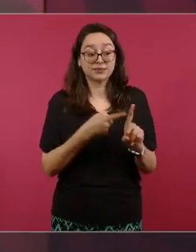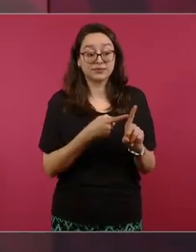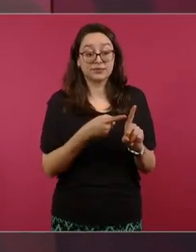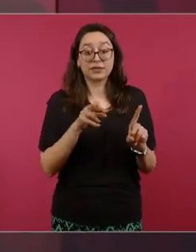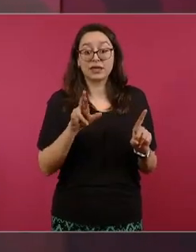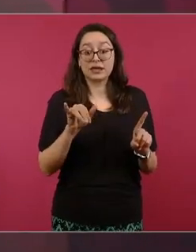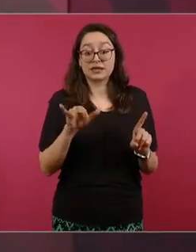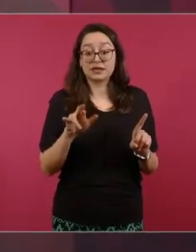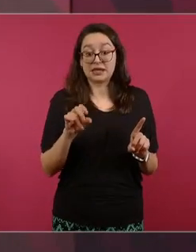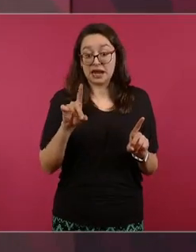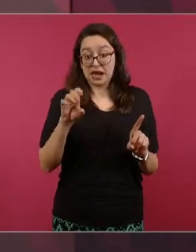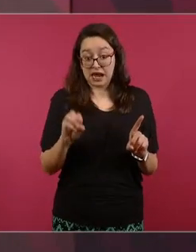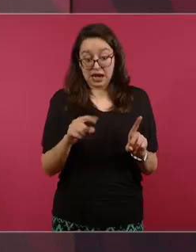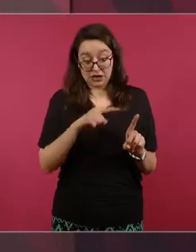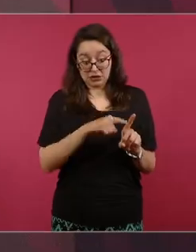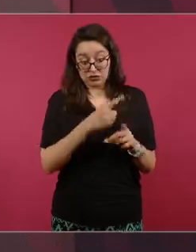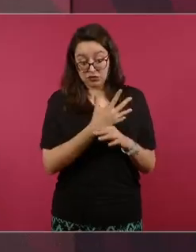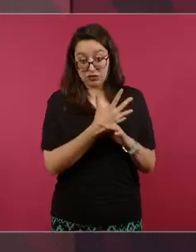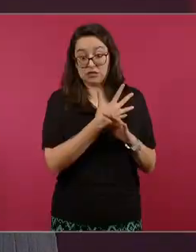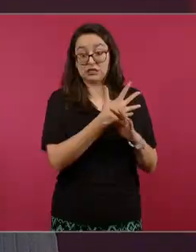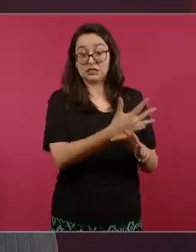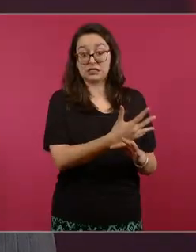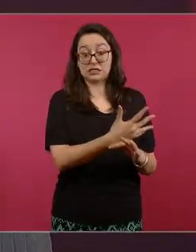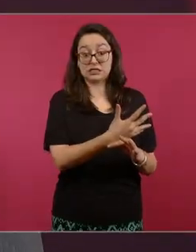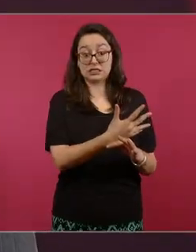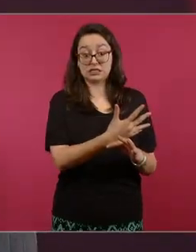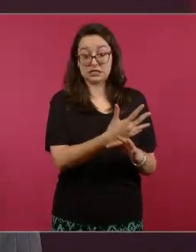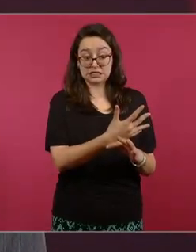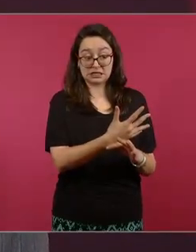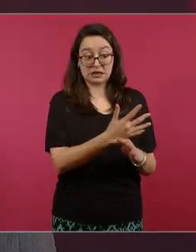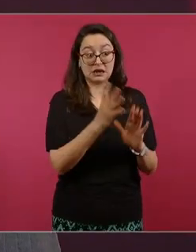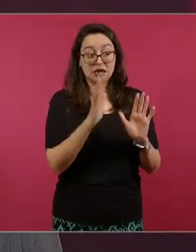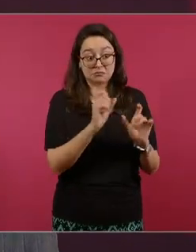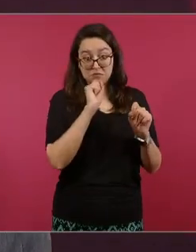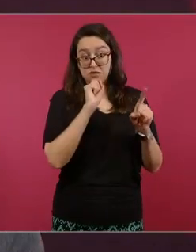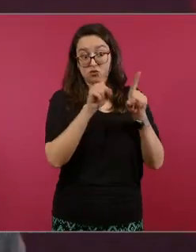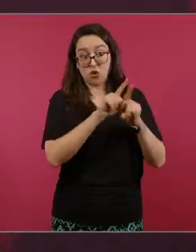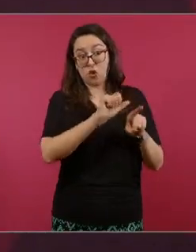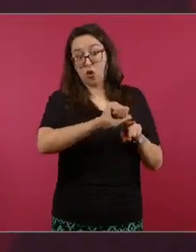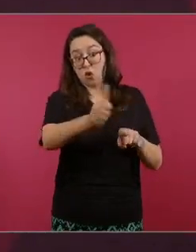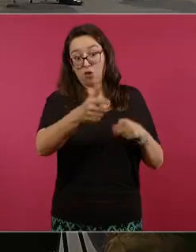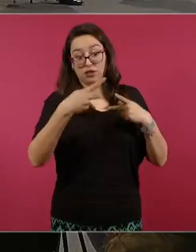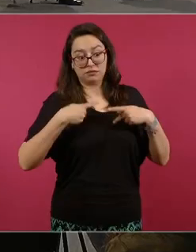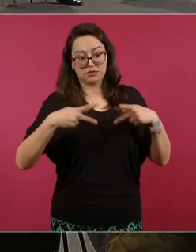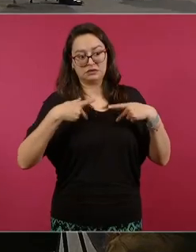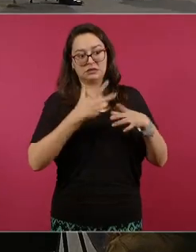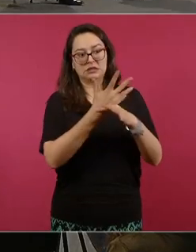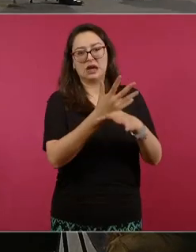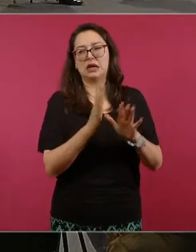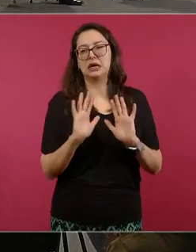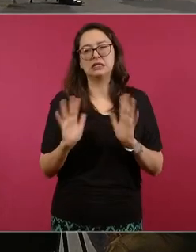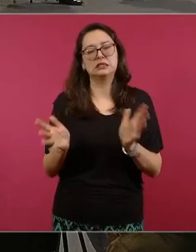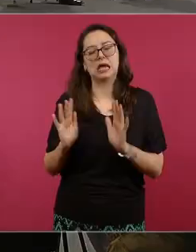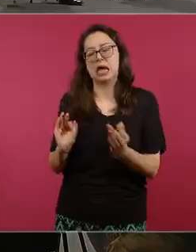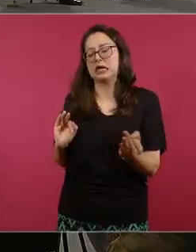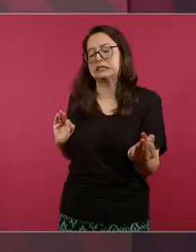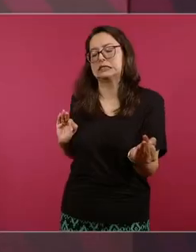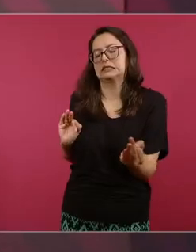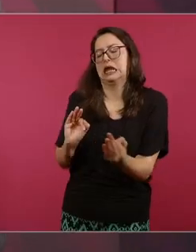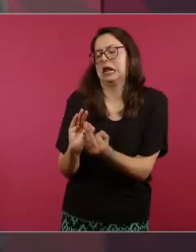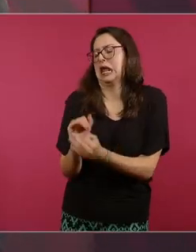ha dicho pero así como él otros ya nada más les quedan siete meses